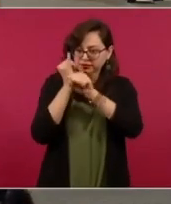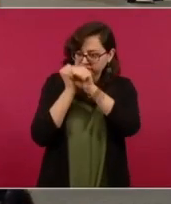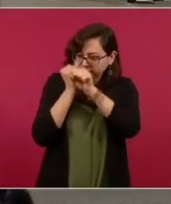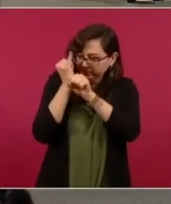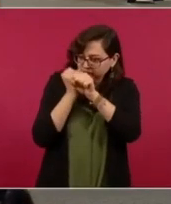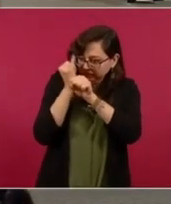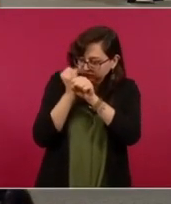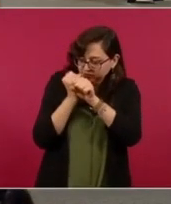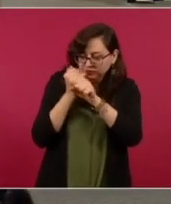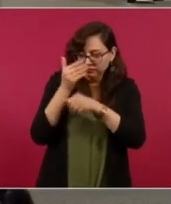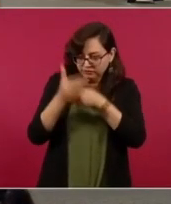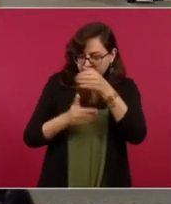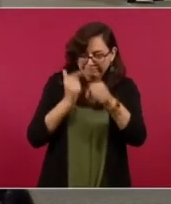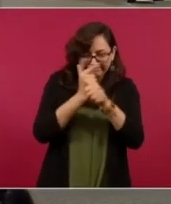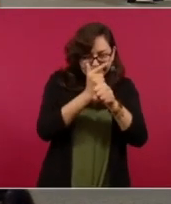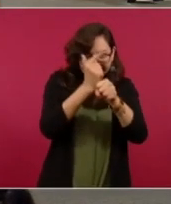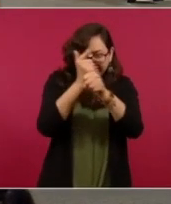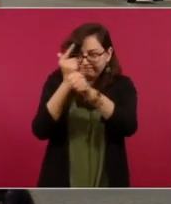combatiendo